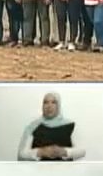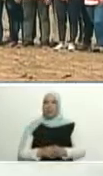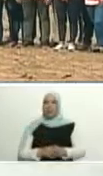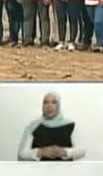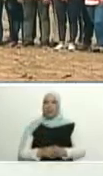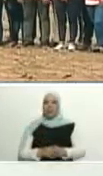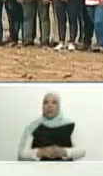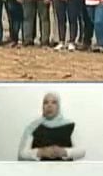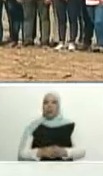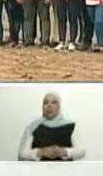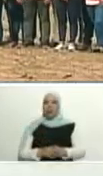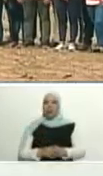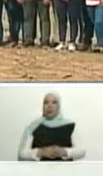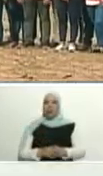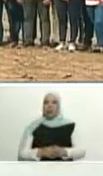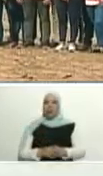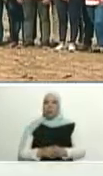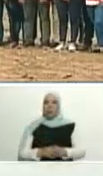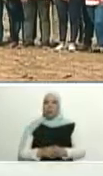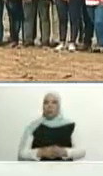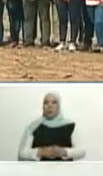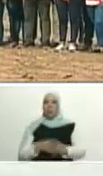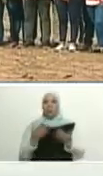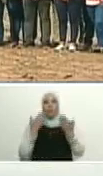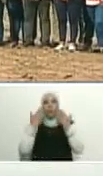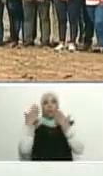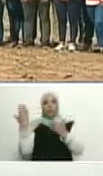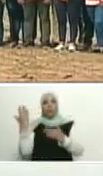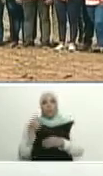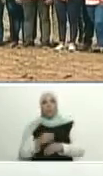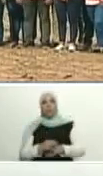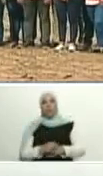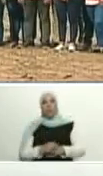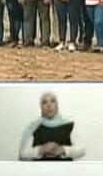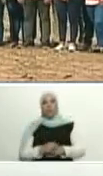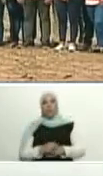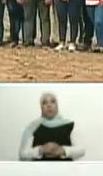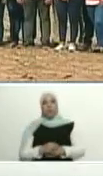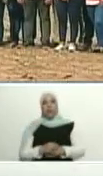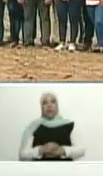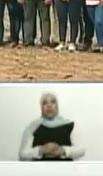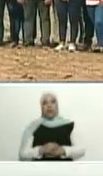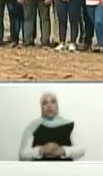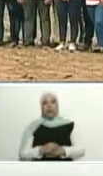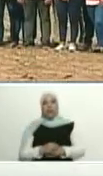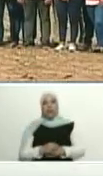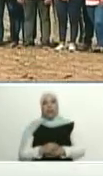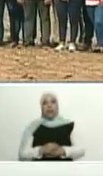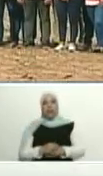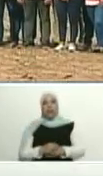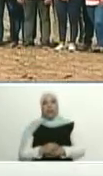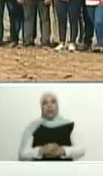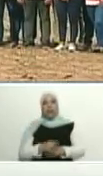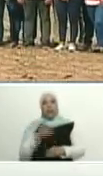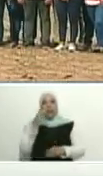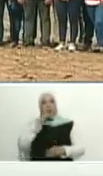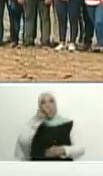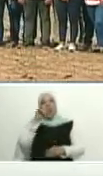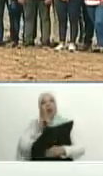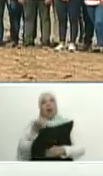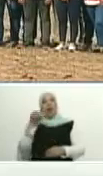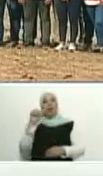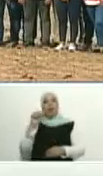para su cachapa, ¿ah? ¿Para qué más? Para la mazamorra. la mazamorra.